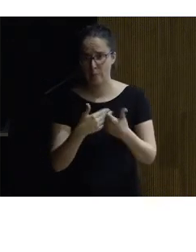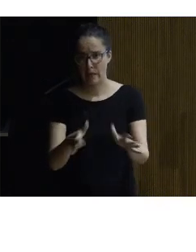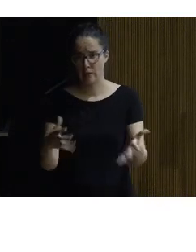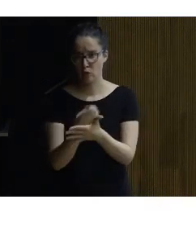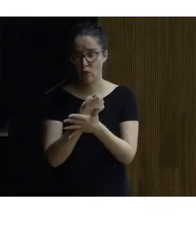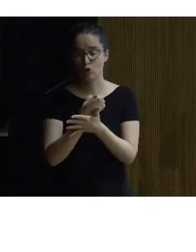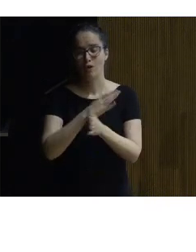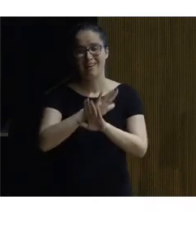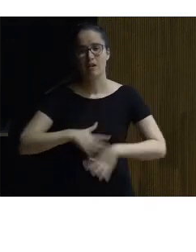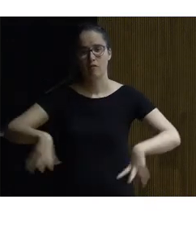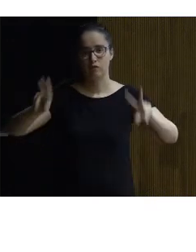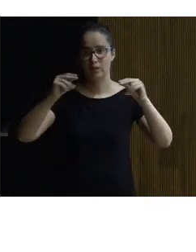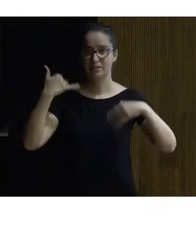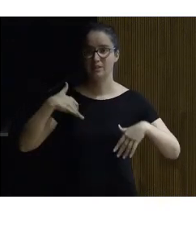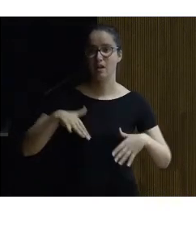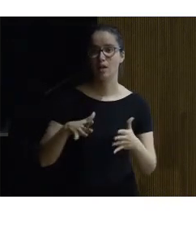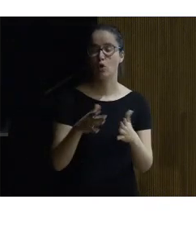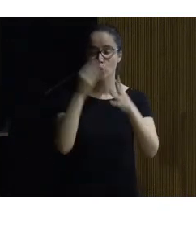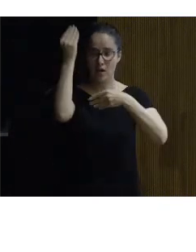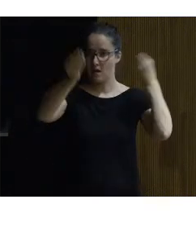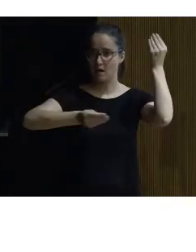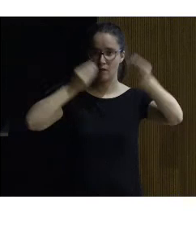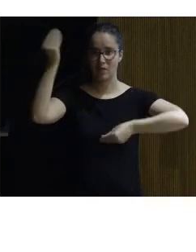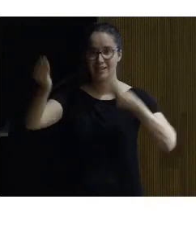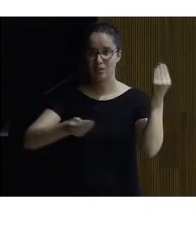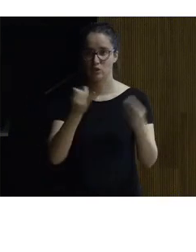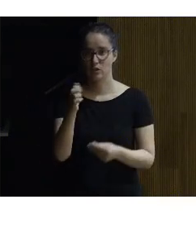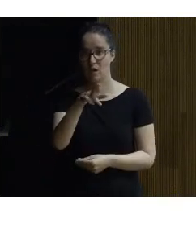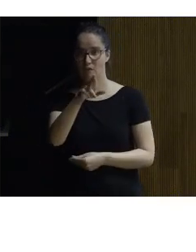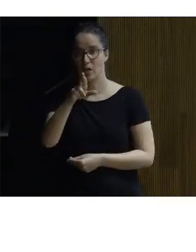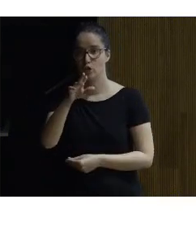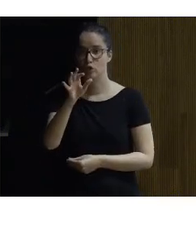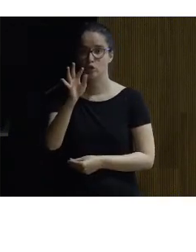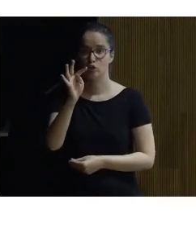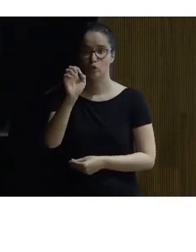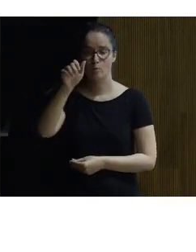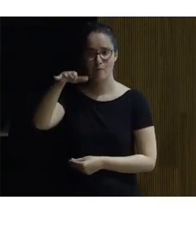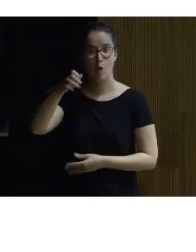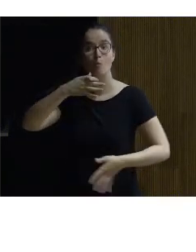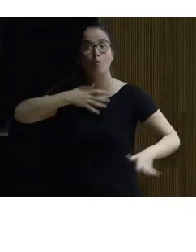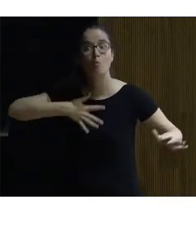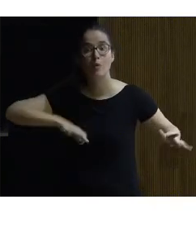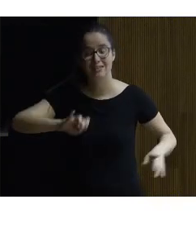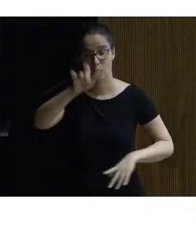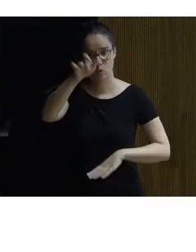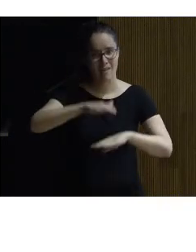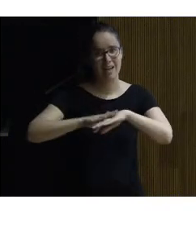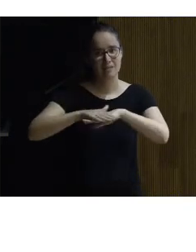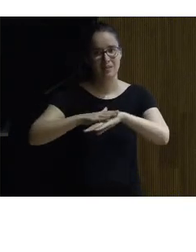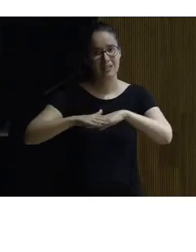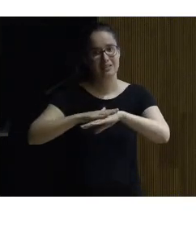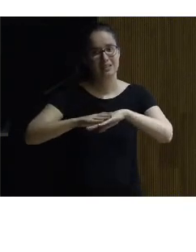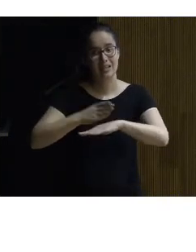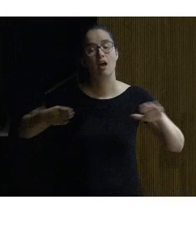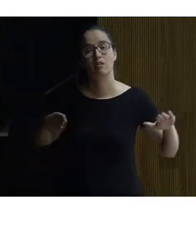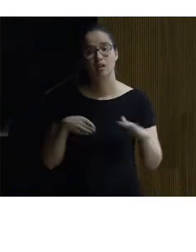yo quería terminar ya con una reflexión de Javier Tomeo es posible que uno de los fundamentos en que reside